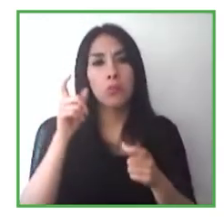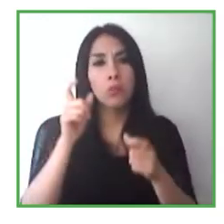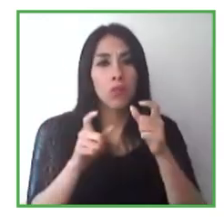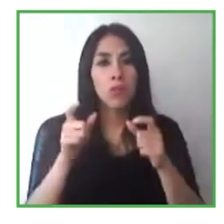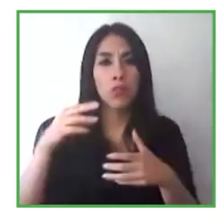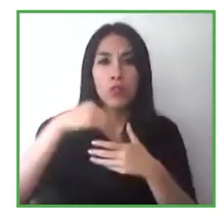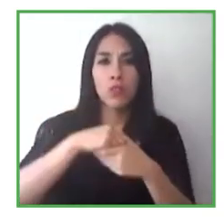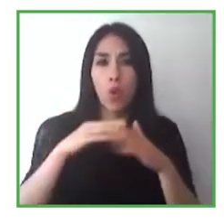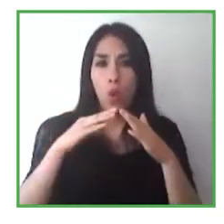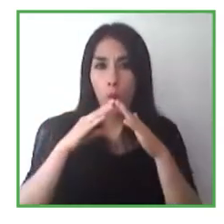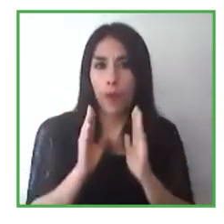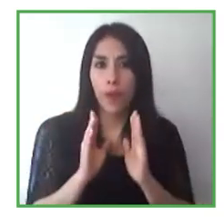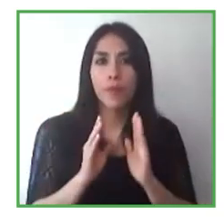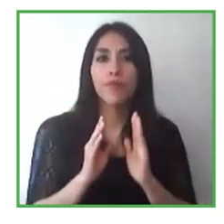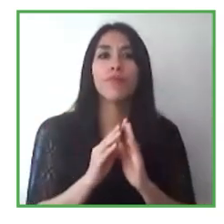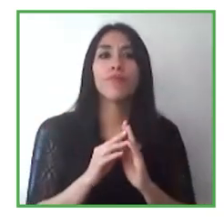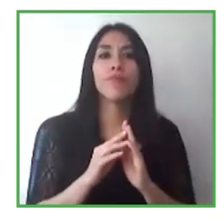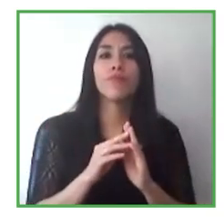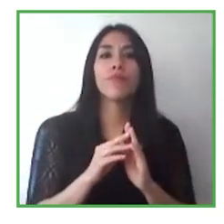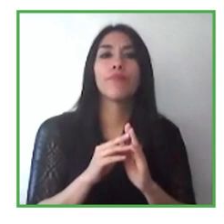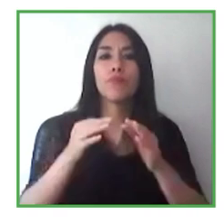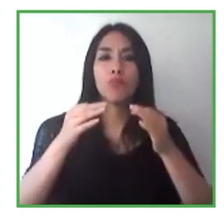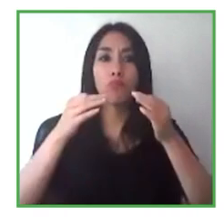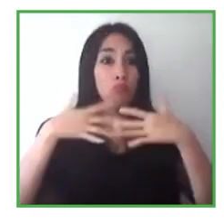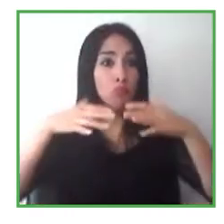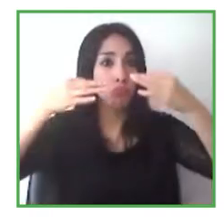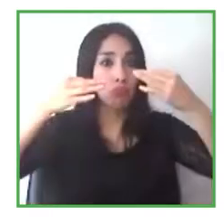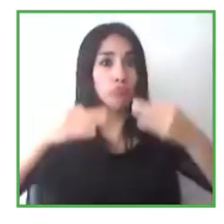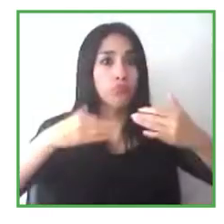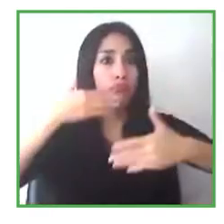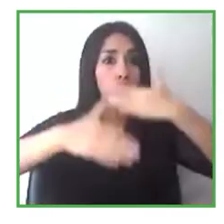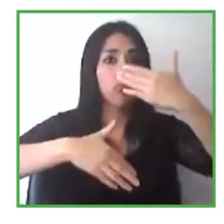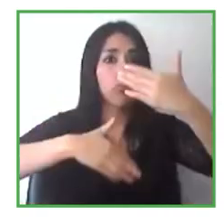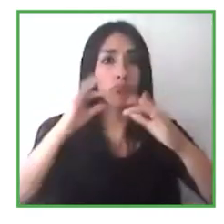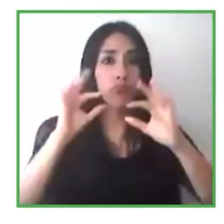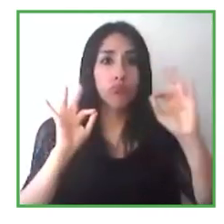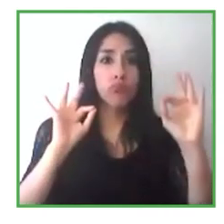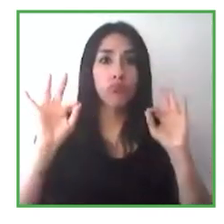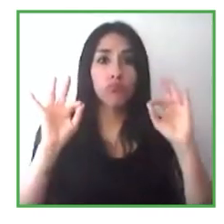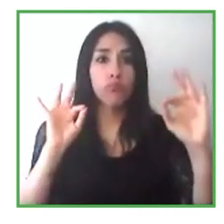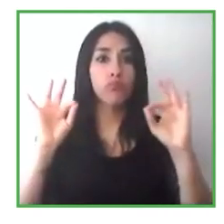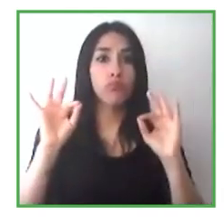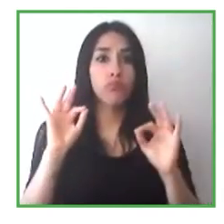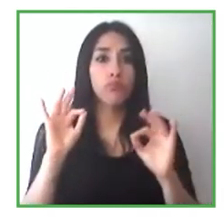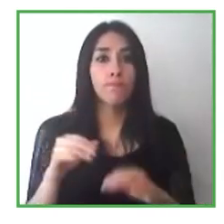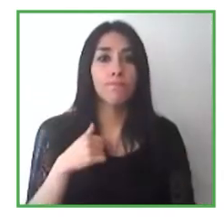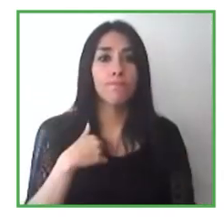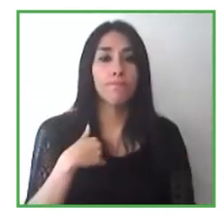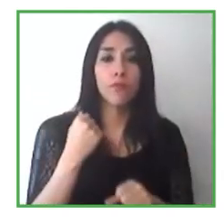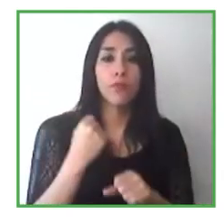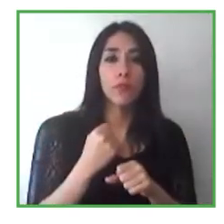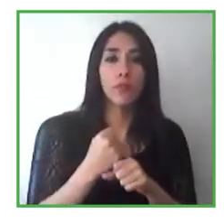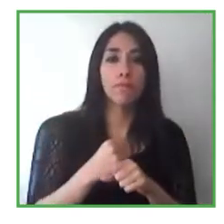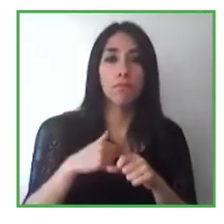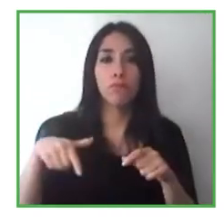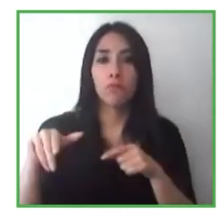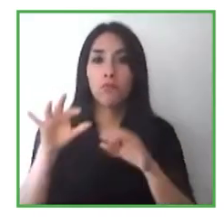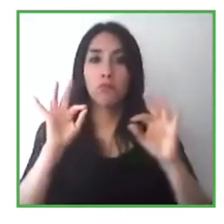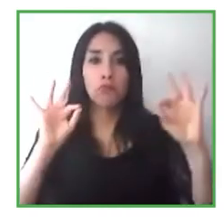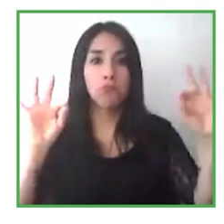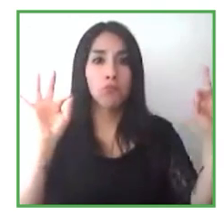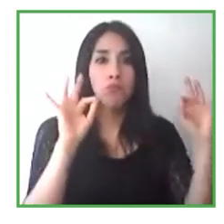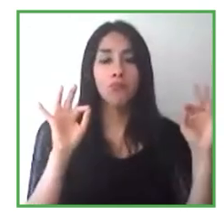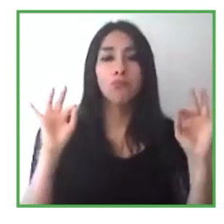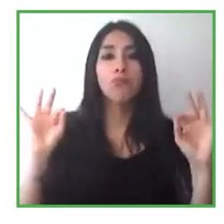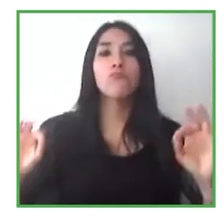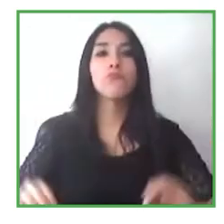correctos, adecuados para que estén cómodos en este nuevo contexto desde su hogar. Y ahora que evolucionan las cosas